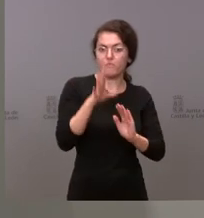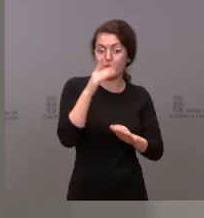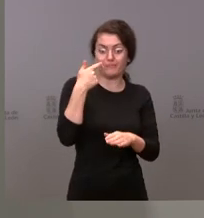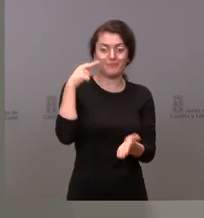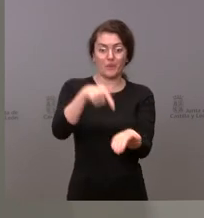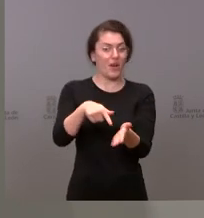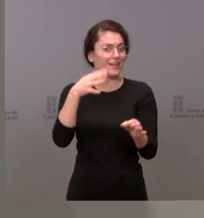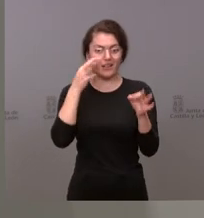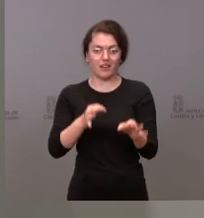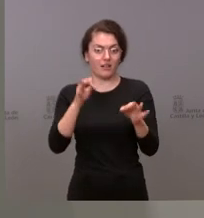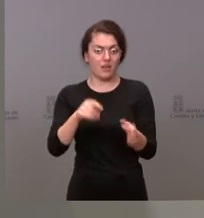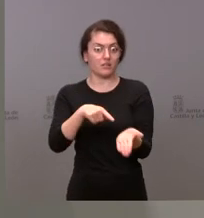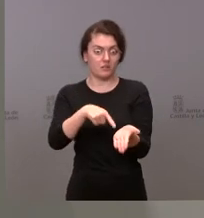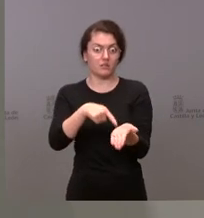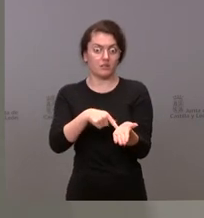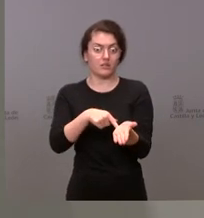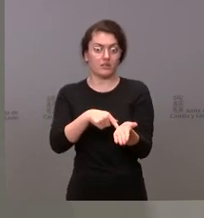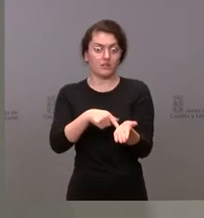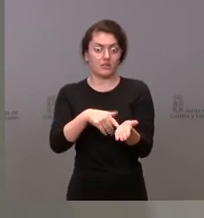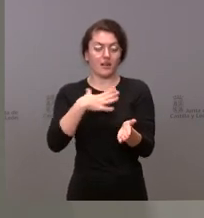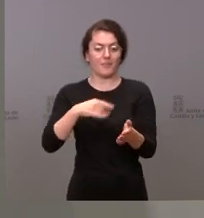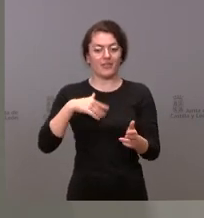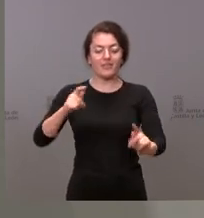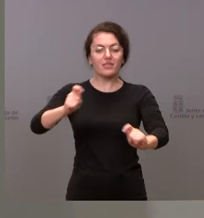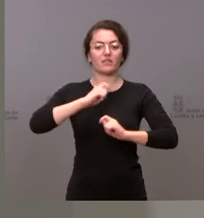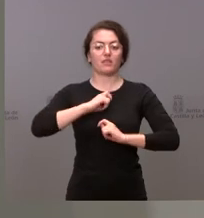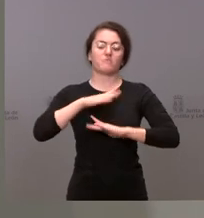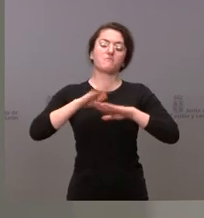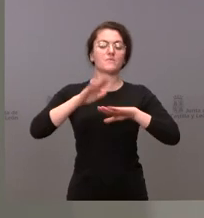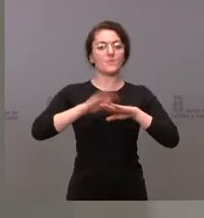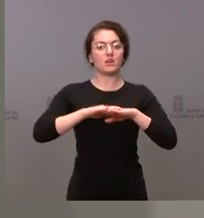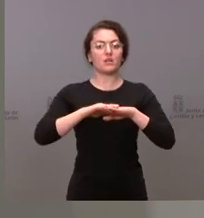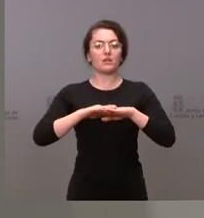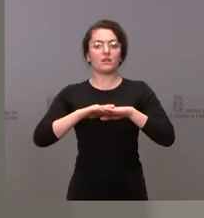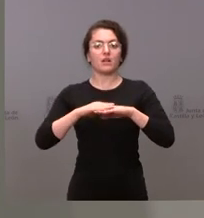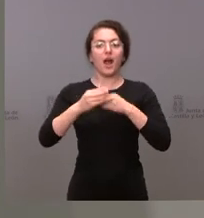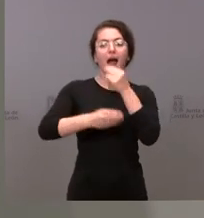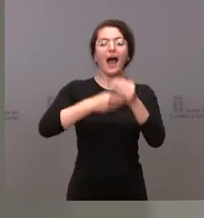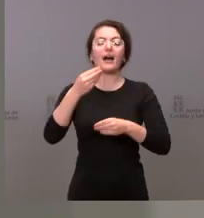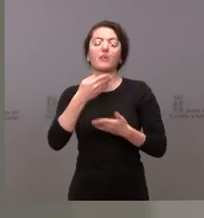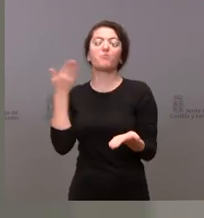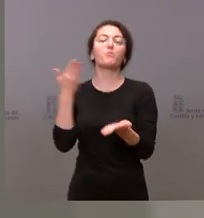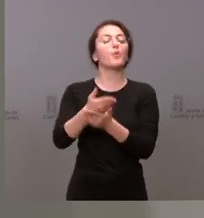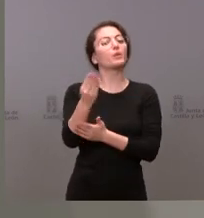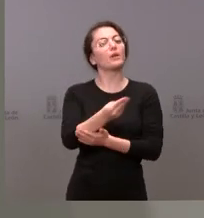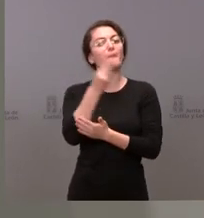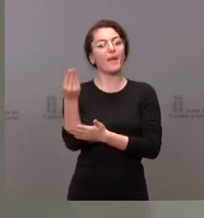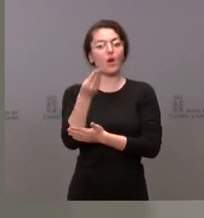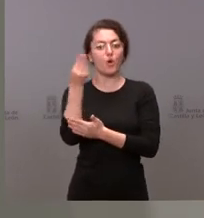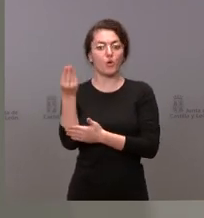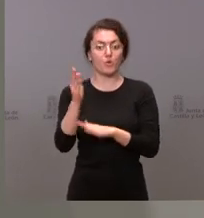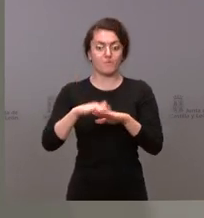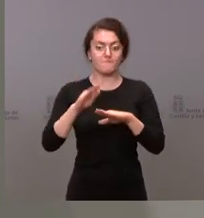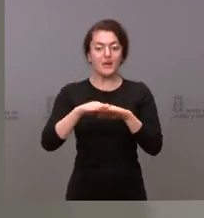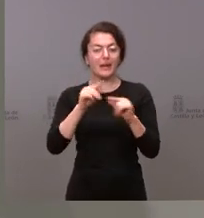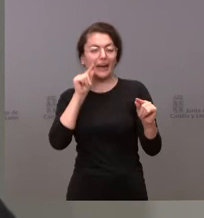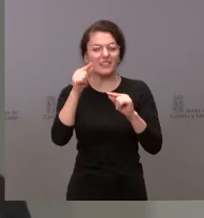y permite construir mejores propuestas para eso son los datos para construir mejores propuestas para permitir unas críticas